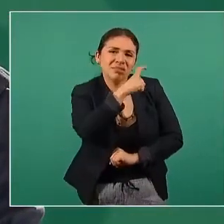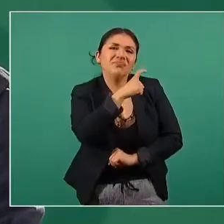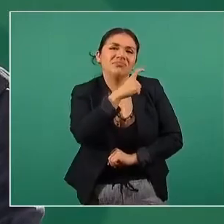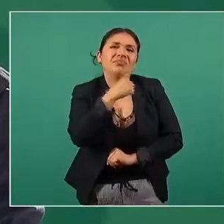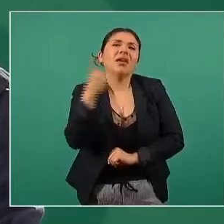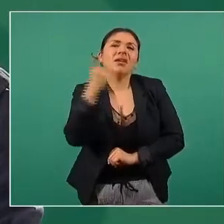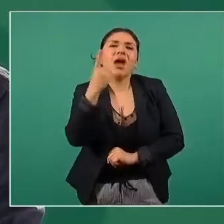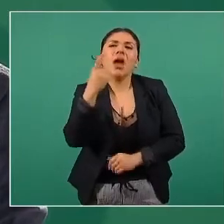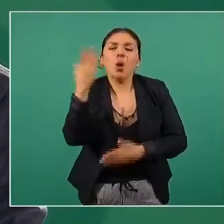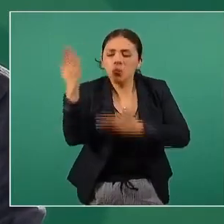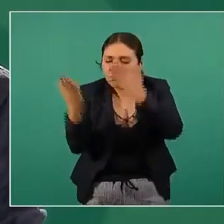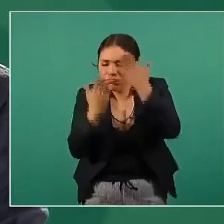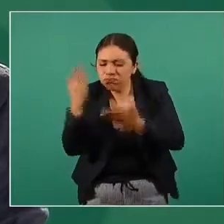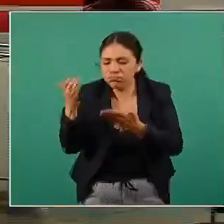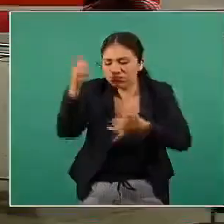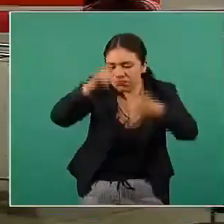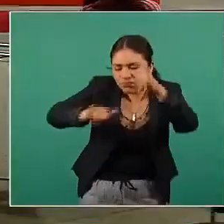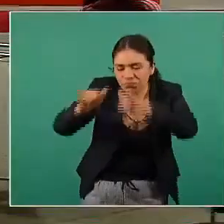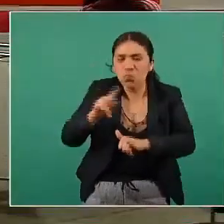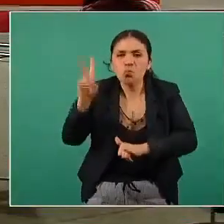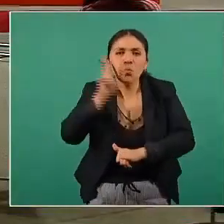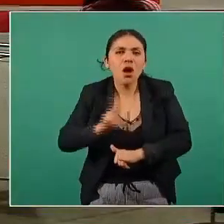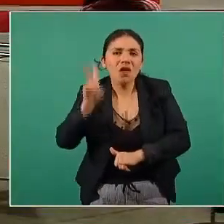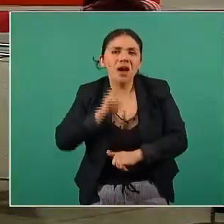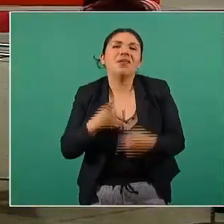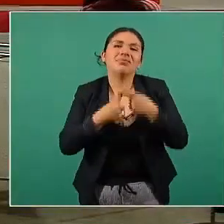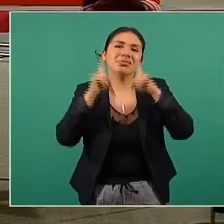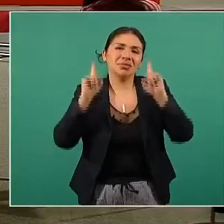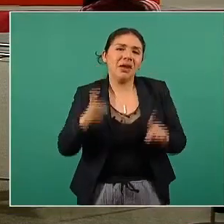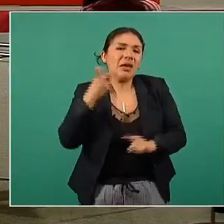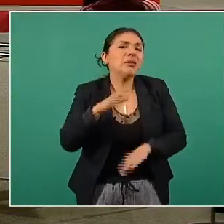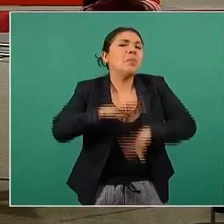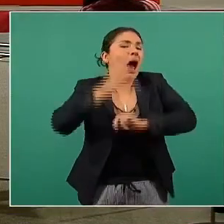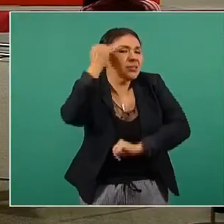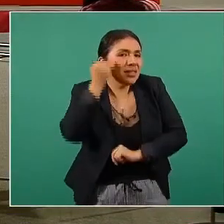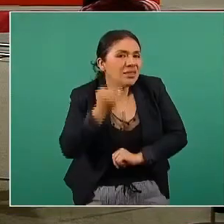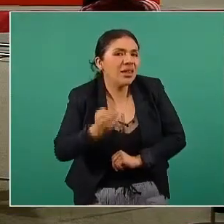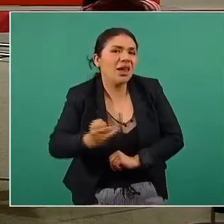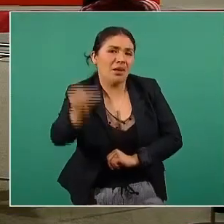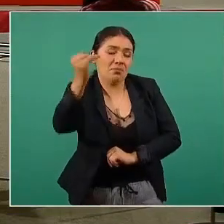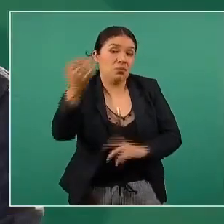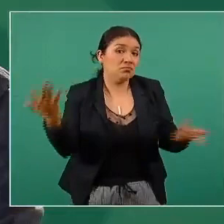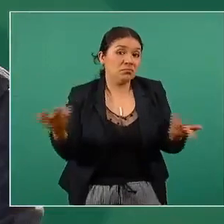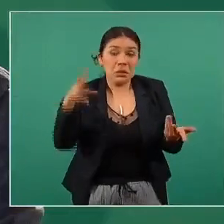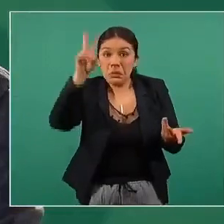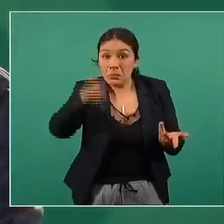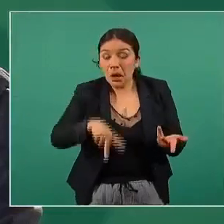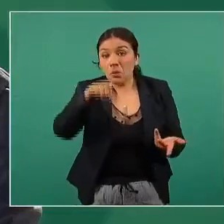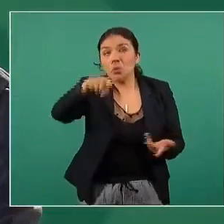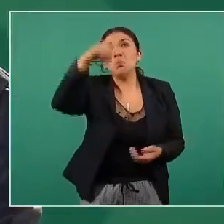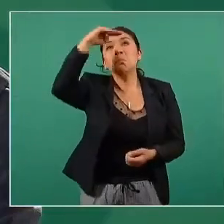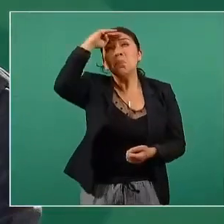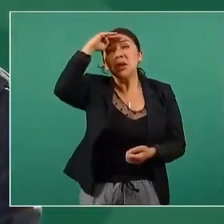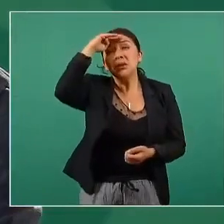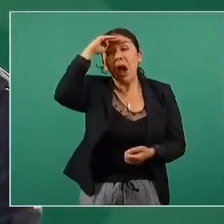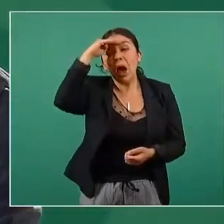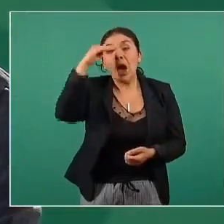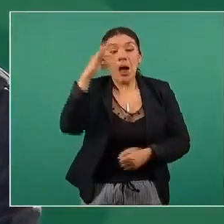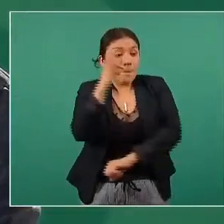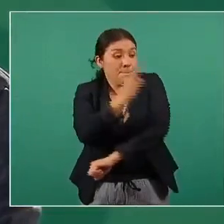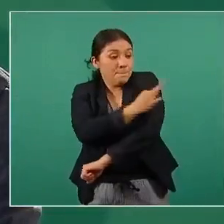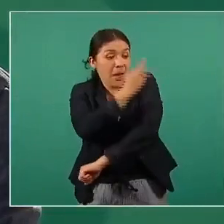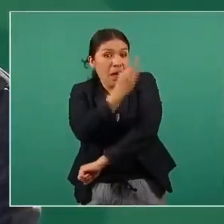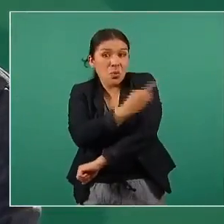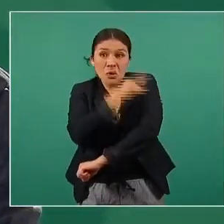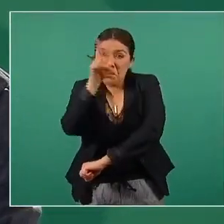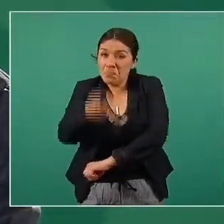ensayos clínicos y por eso tarda más en probarse esto significa que no necesariamente el efecto es